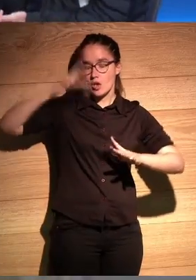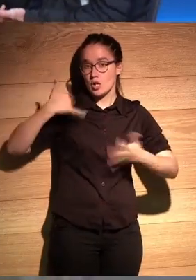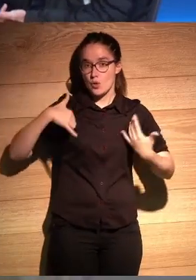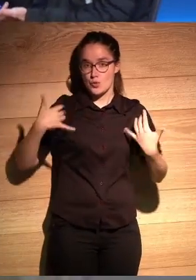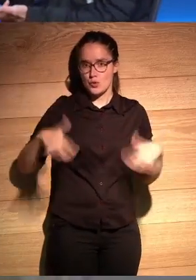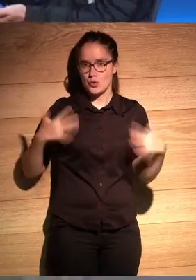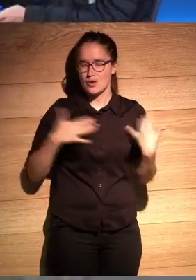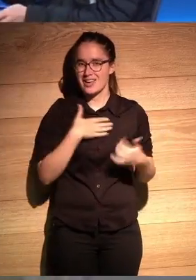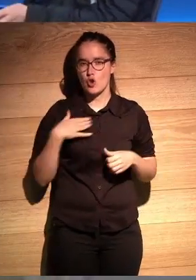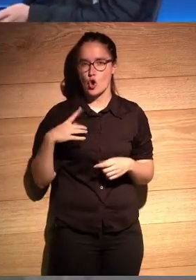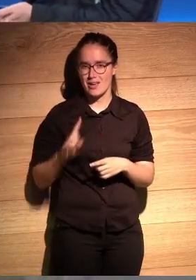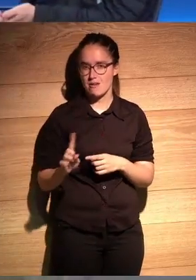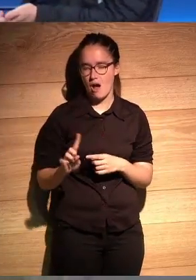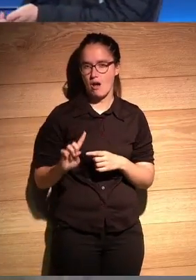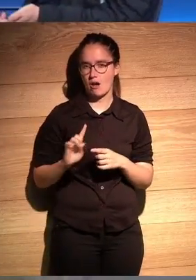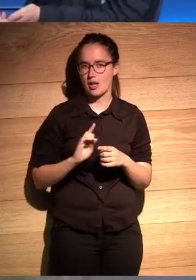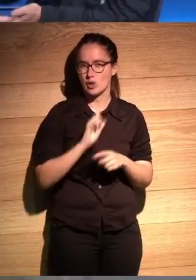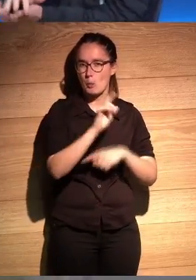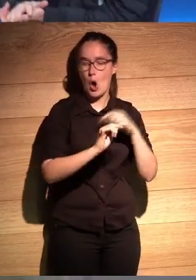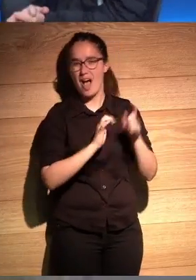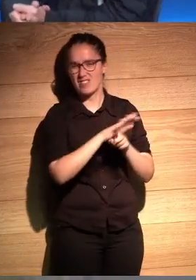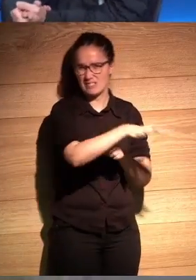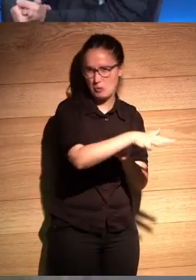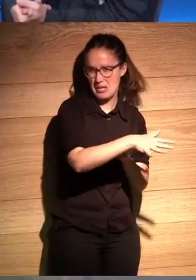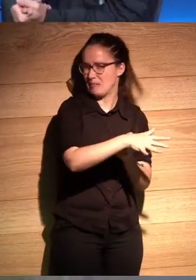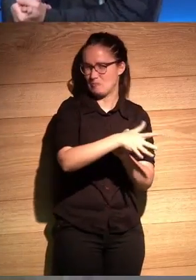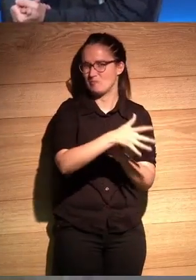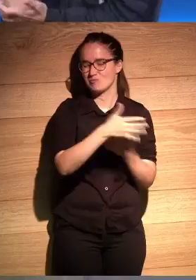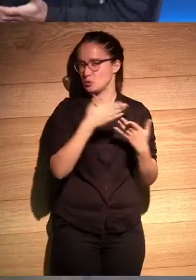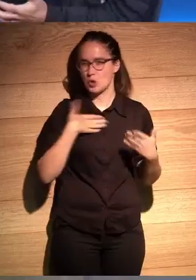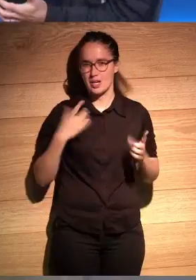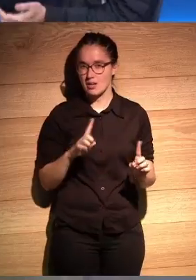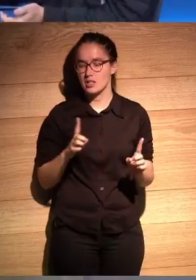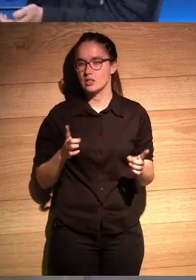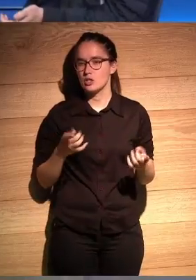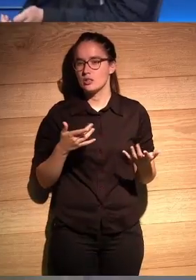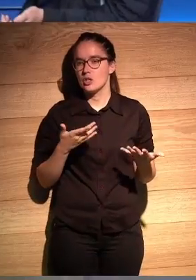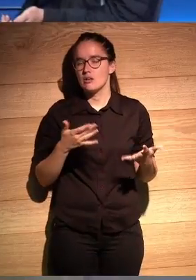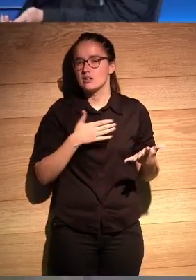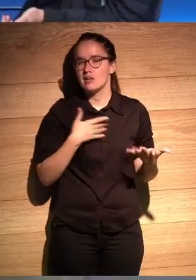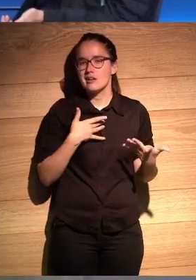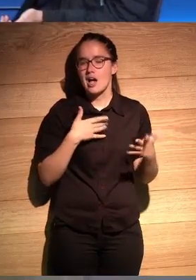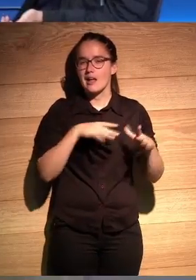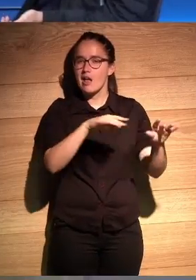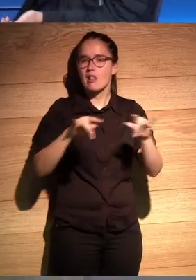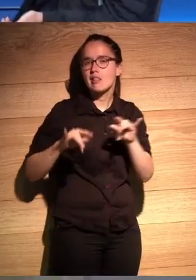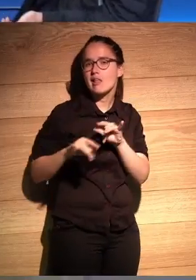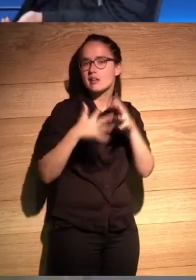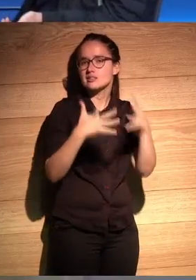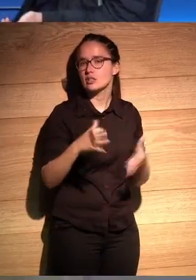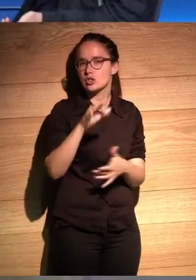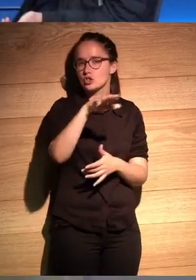tremendo que no quería que se viesen contaminados por por eso sentido quiero decir que ya mantener el desierto de Sonora